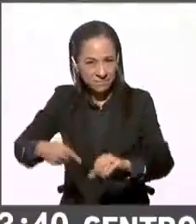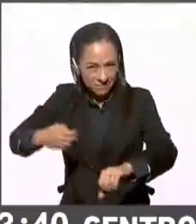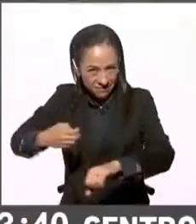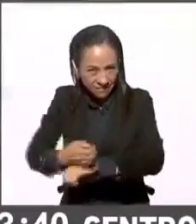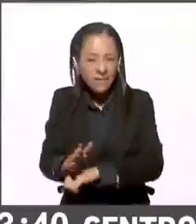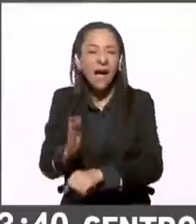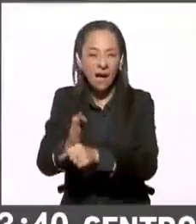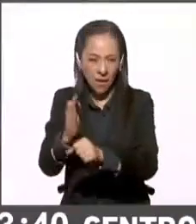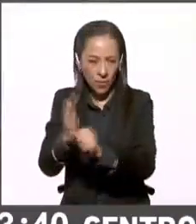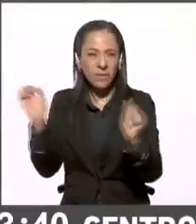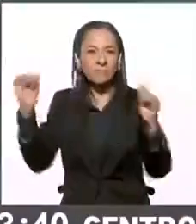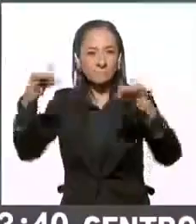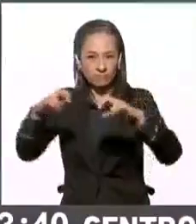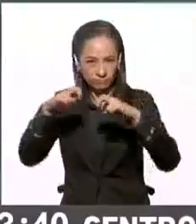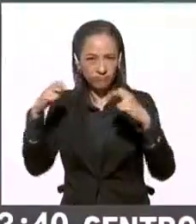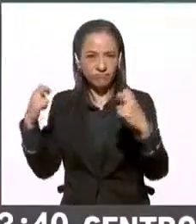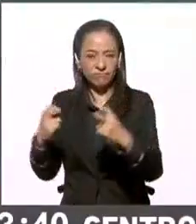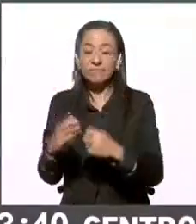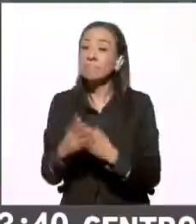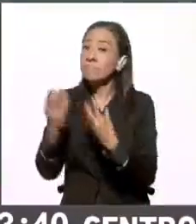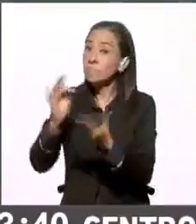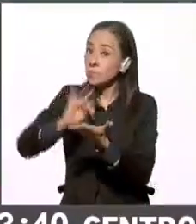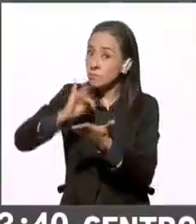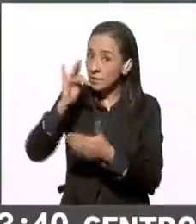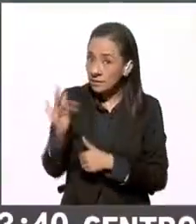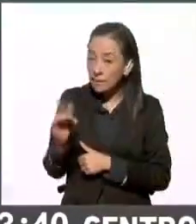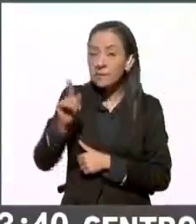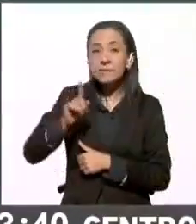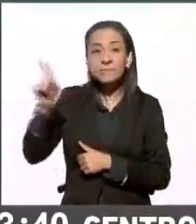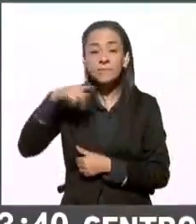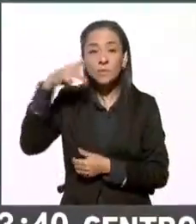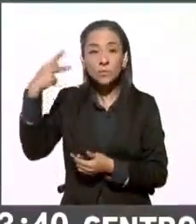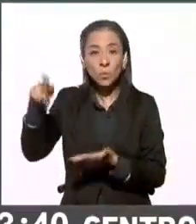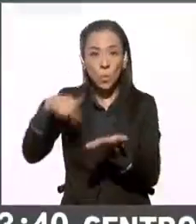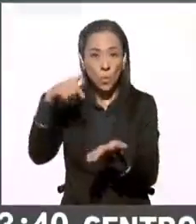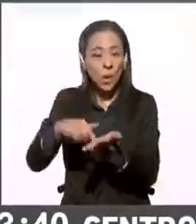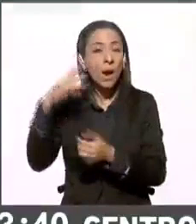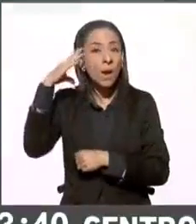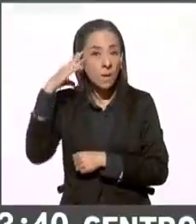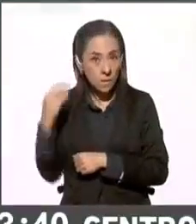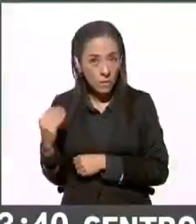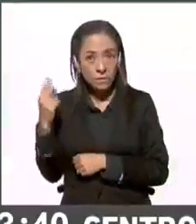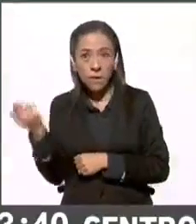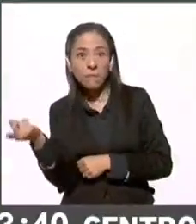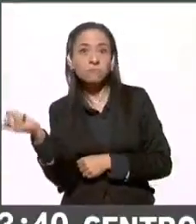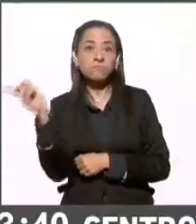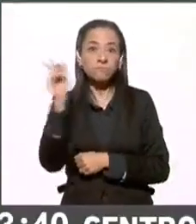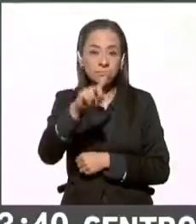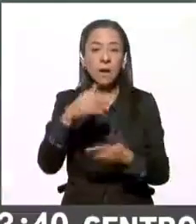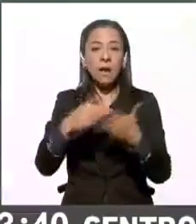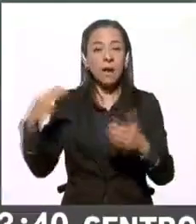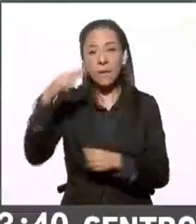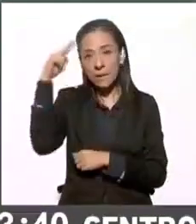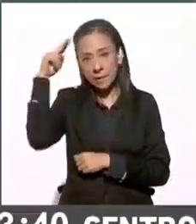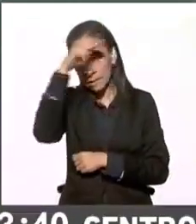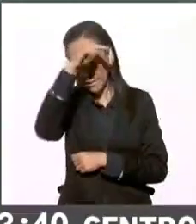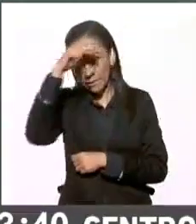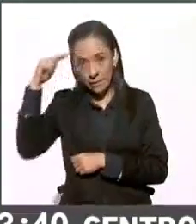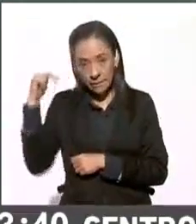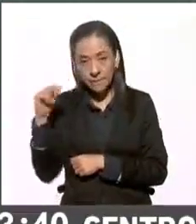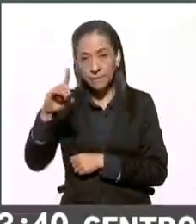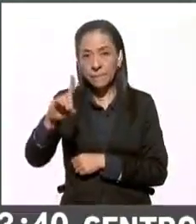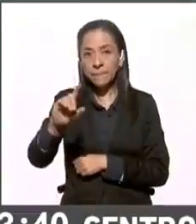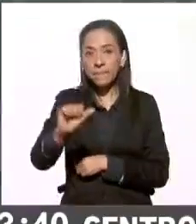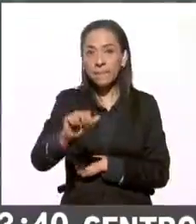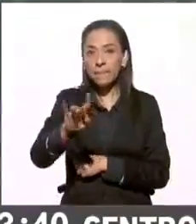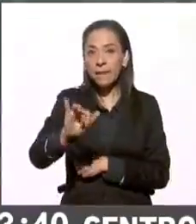muy bien, gracias. Gracias, Miguel de la Cruz, desde Colima, de ahí. Contigo nos vamos a Nayarit con David de la O. Buenas